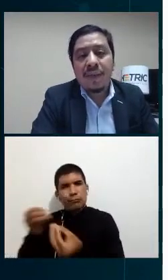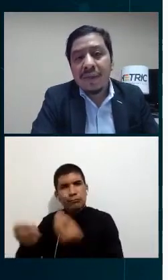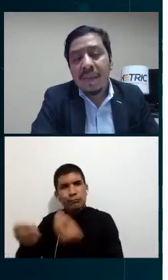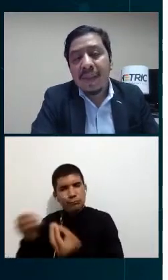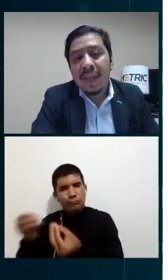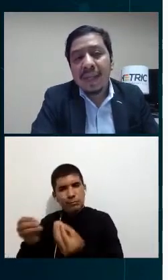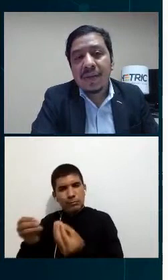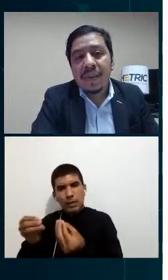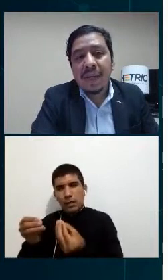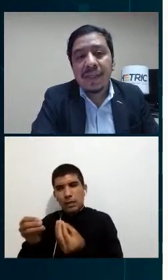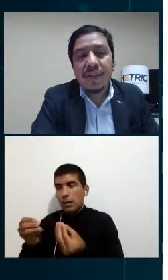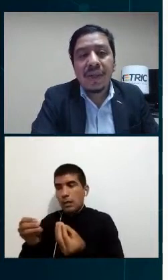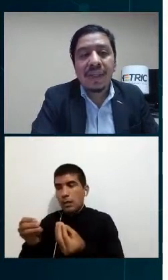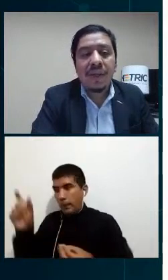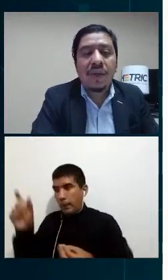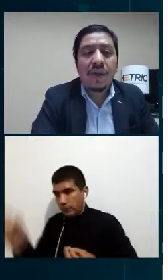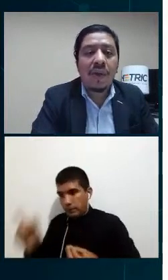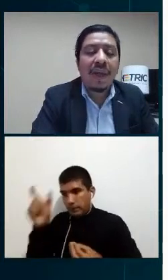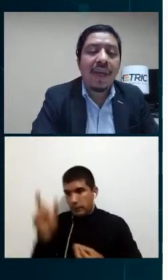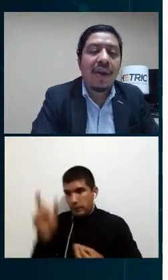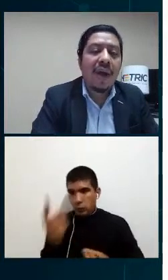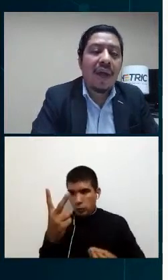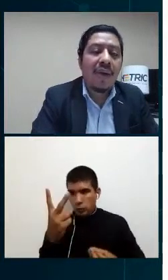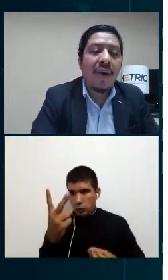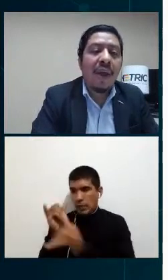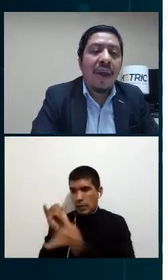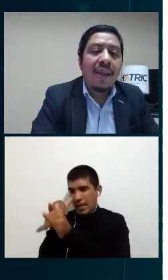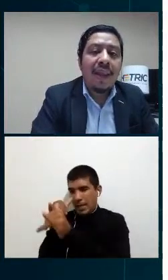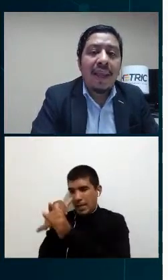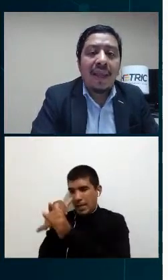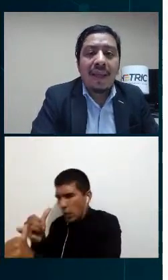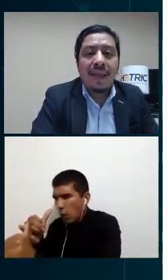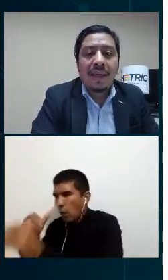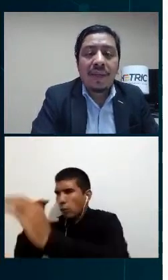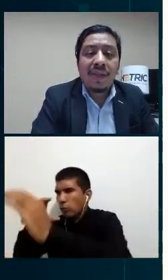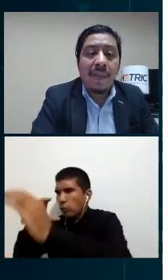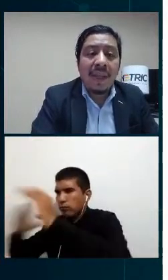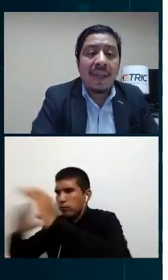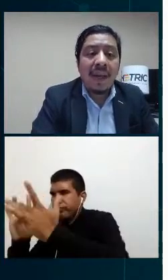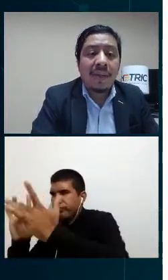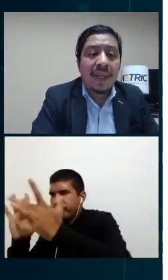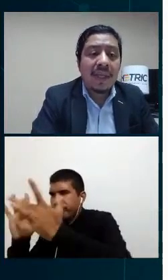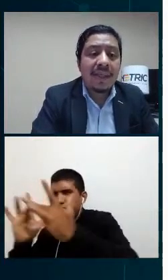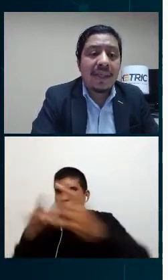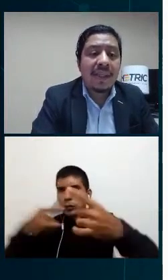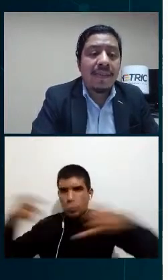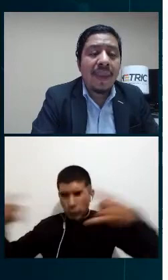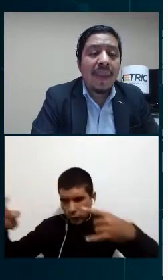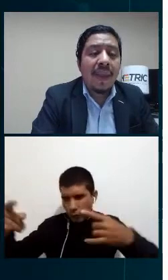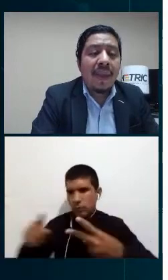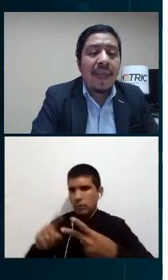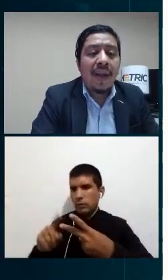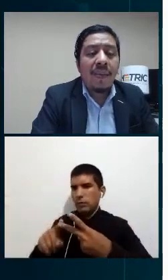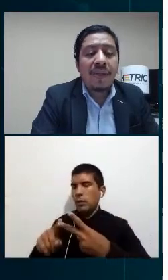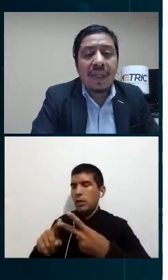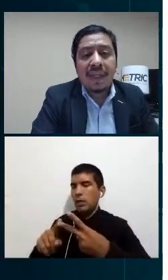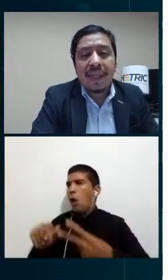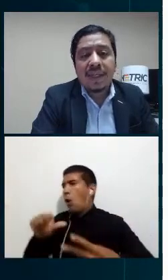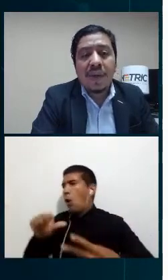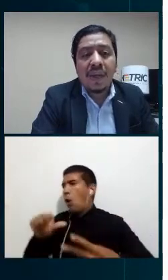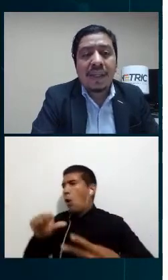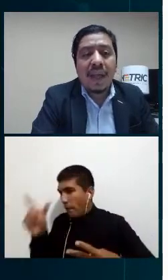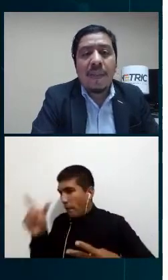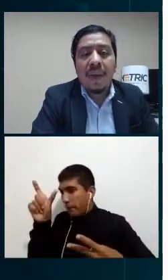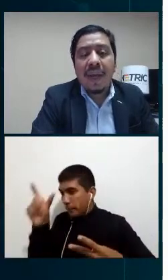exclusivamente de las comunicaciones y otro ingeniero a cargo exclusivamente de los GEN System tenemos